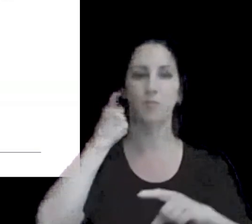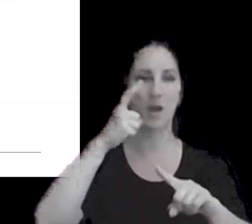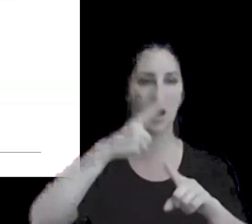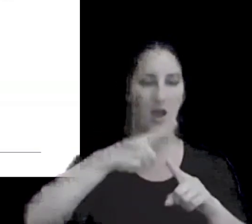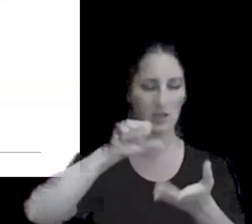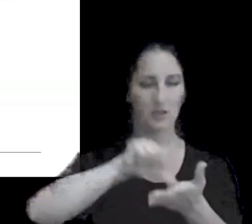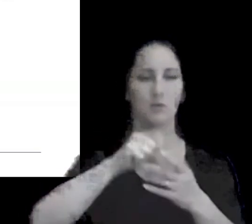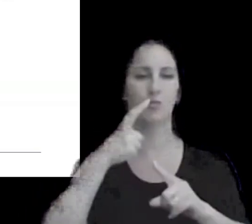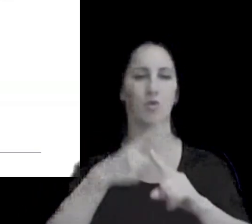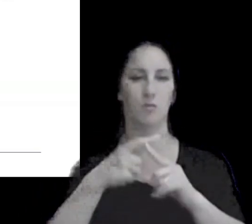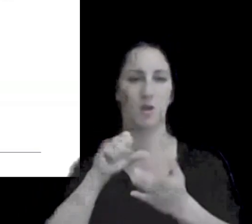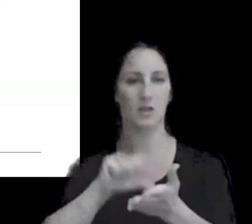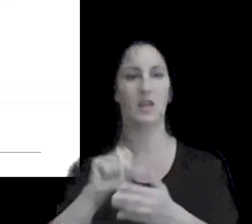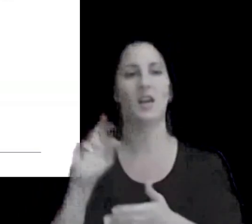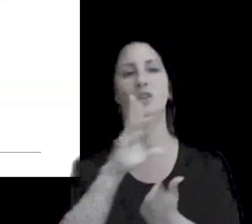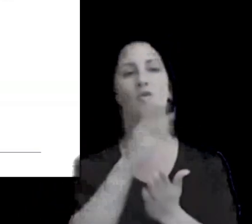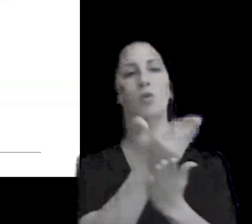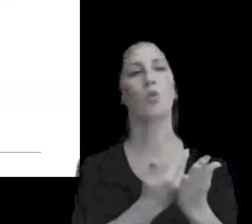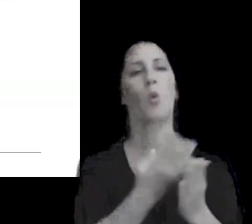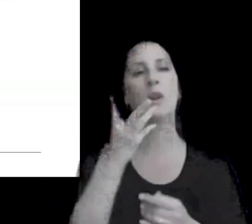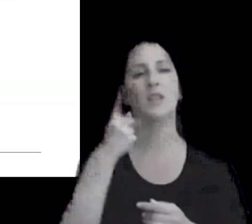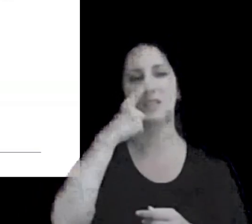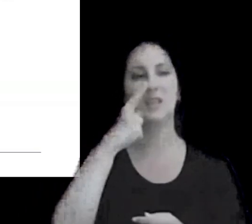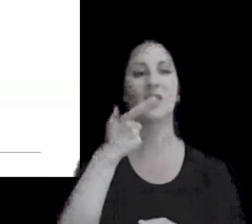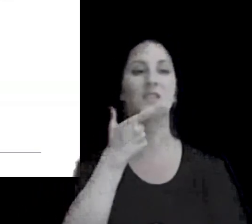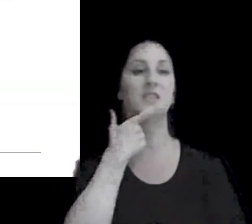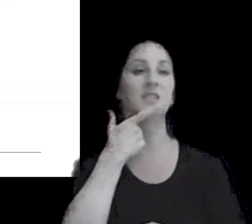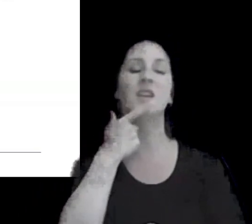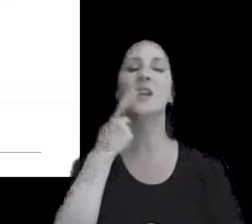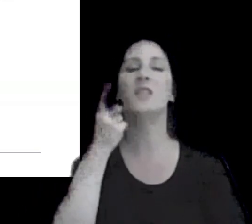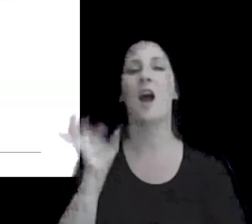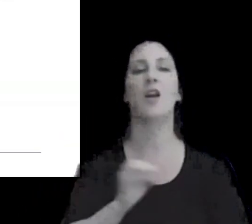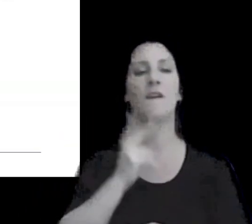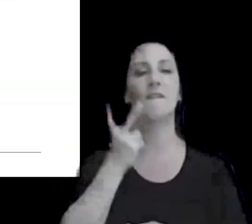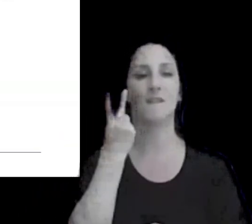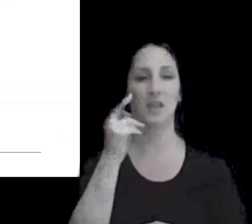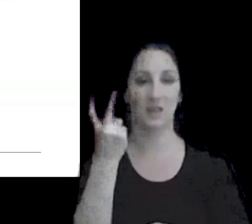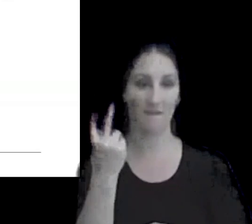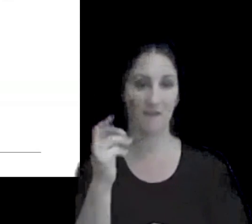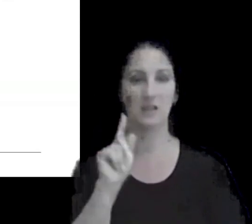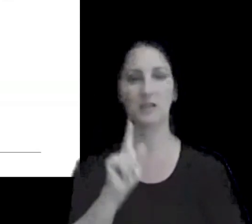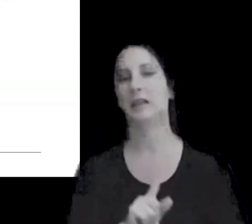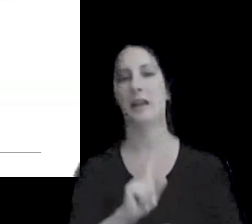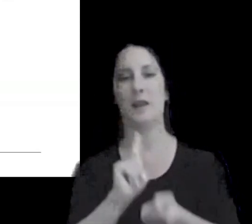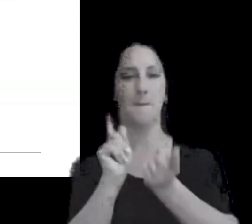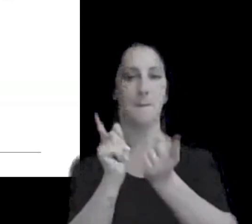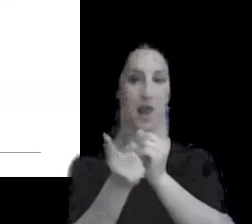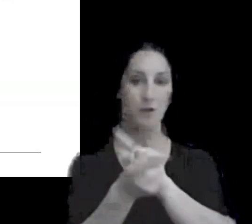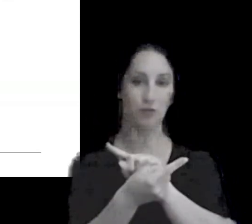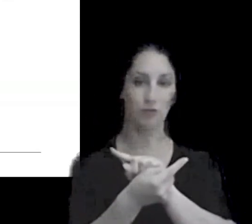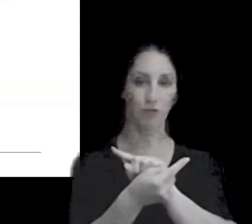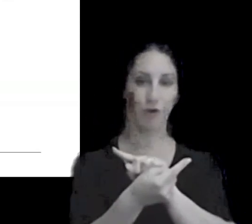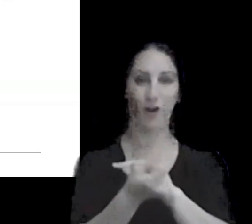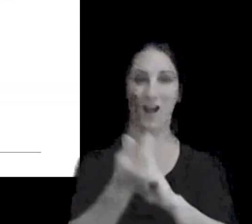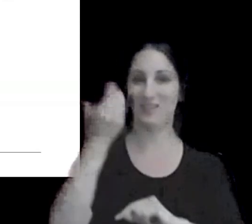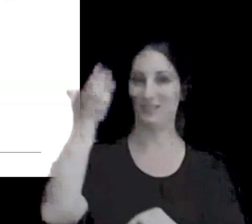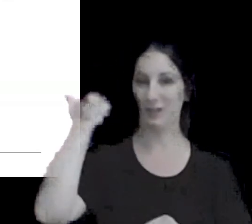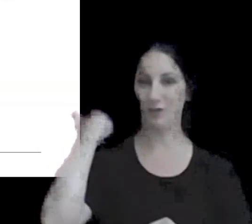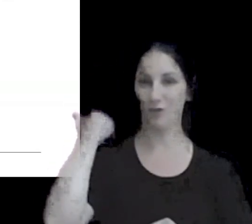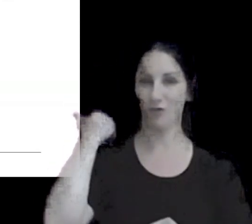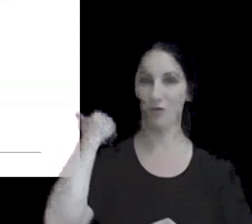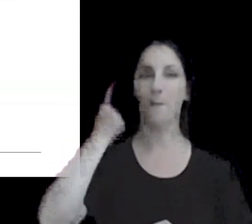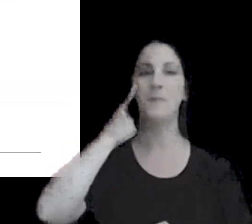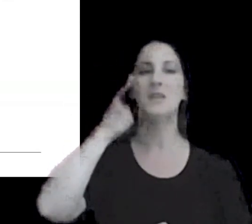la resolución 4717 que reemplazó a la anterior resolución